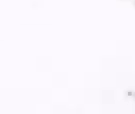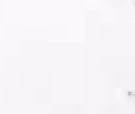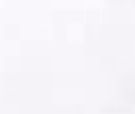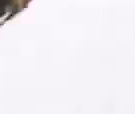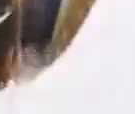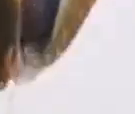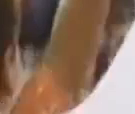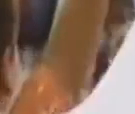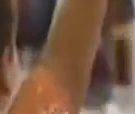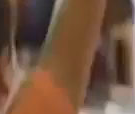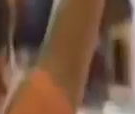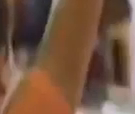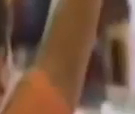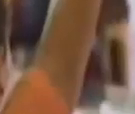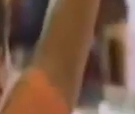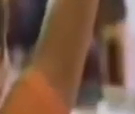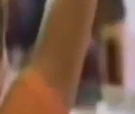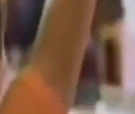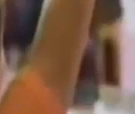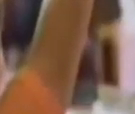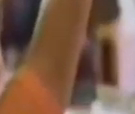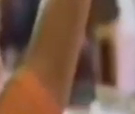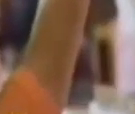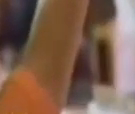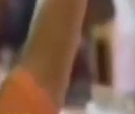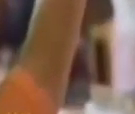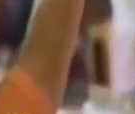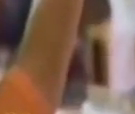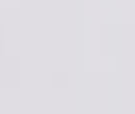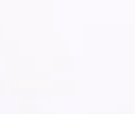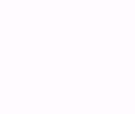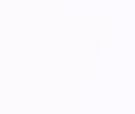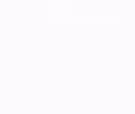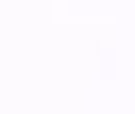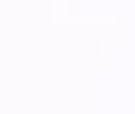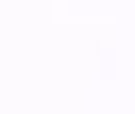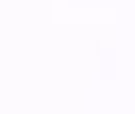A continuación, Comunicación y Lenguaje, Cuarto Primaria.